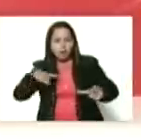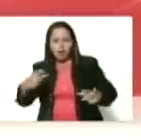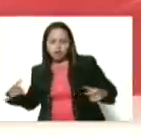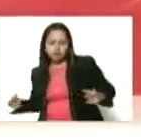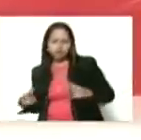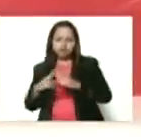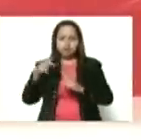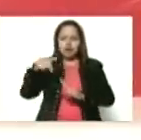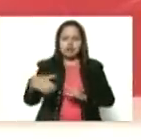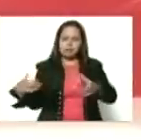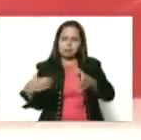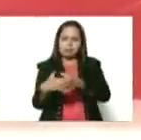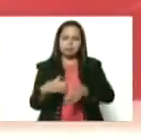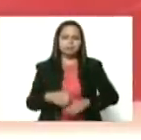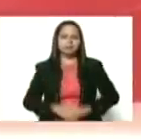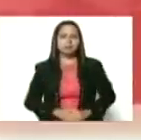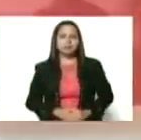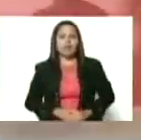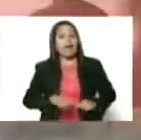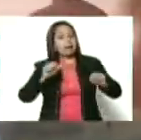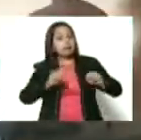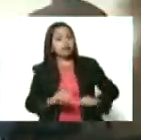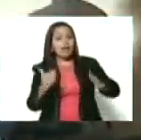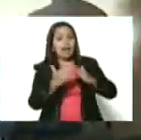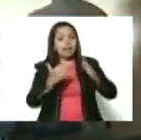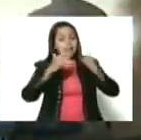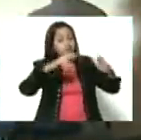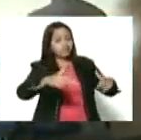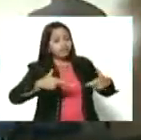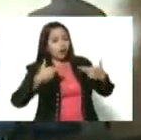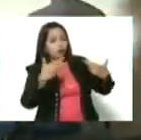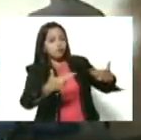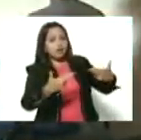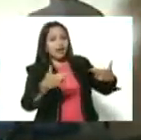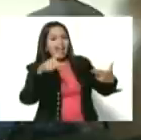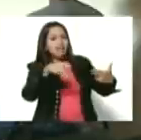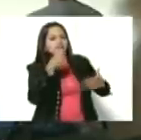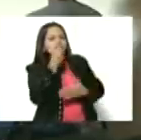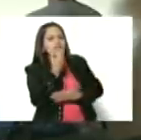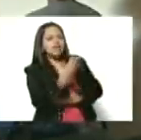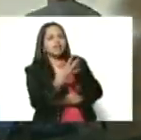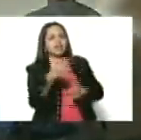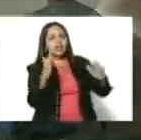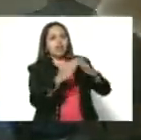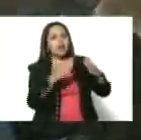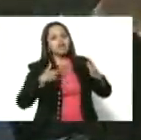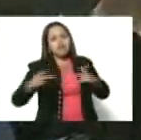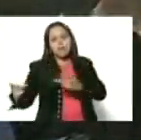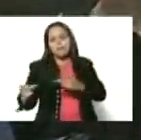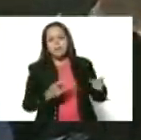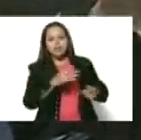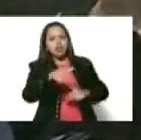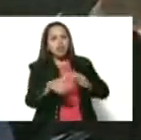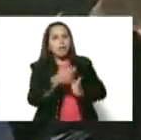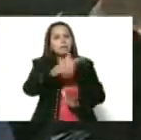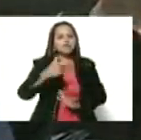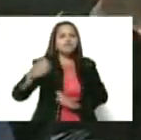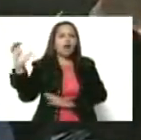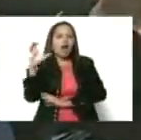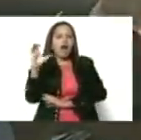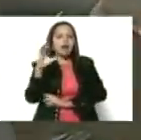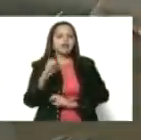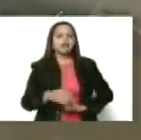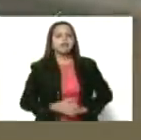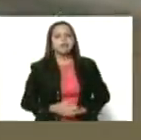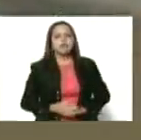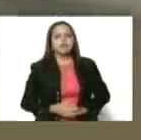reunirse, mi comandante. Lo cierto es que esta casa recuperada es una belleza. Yo invito a todos los caraqueños, caraqueñas